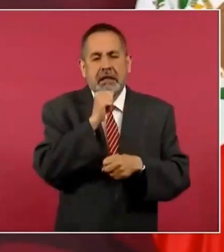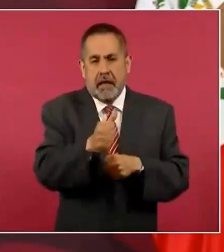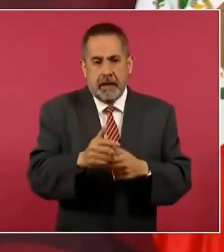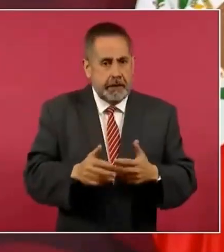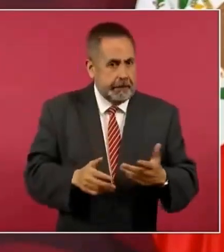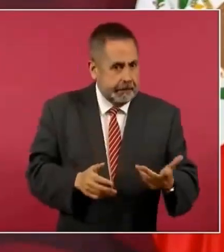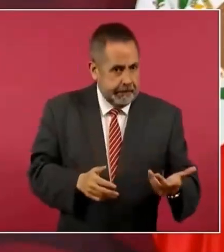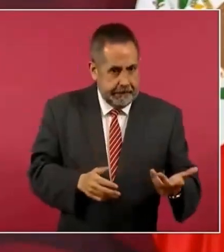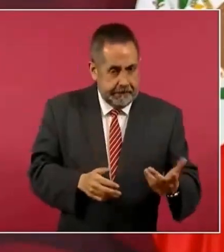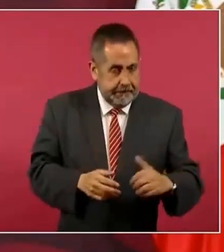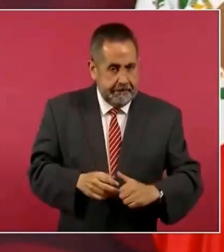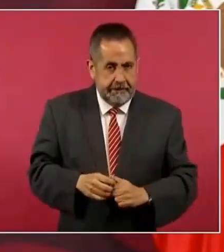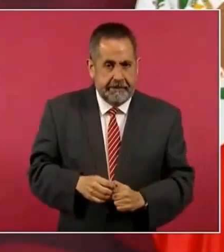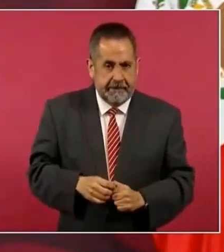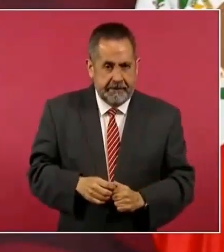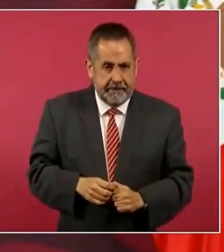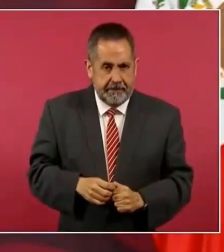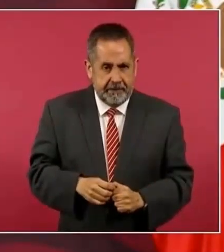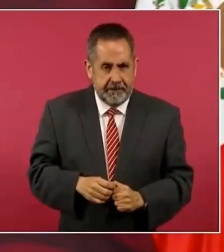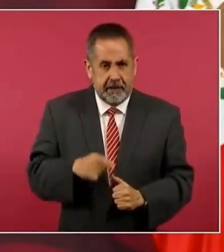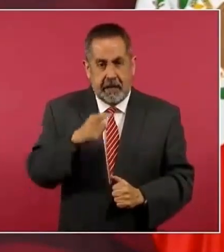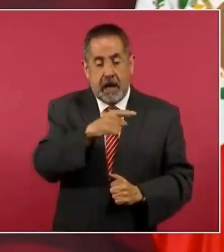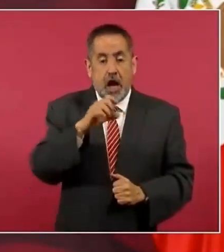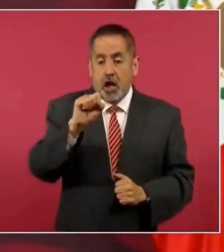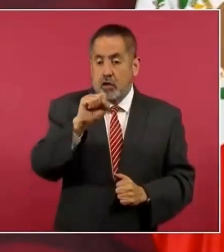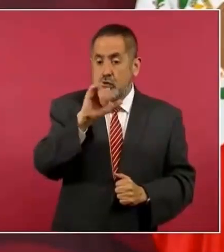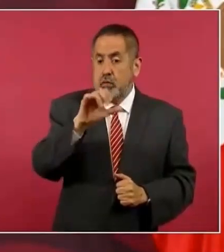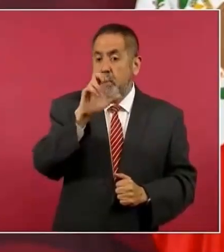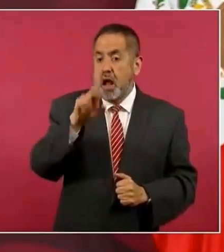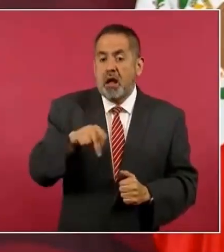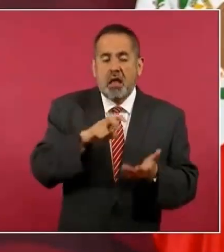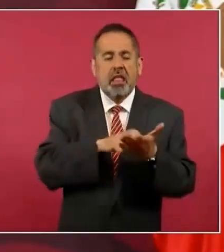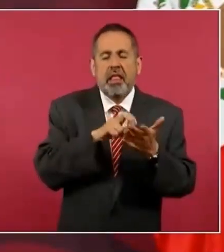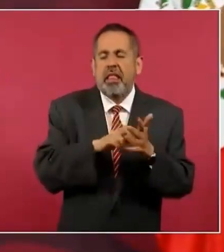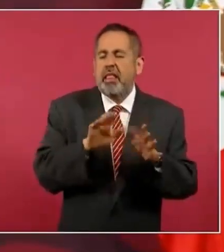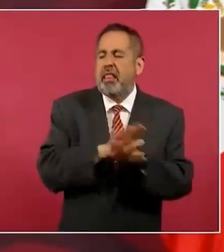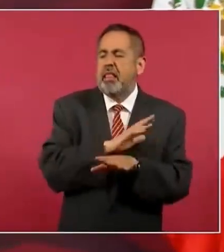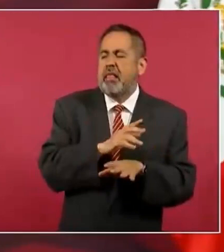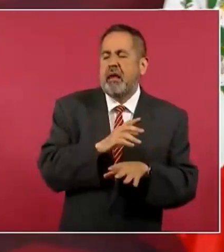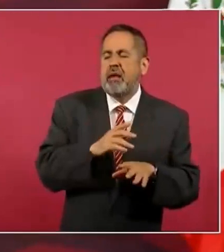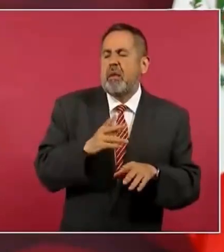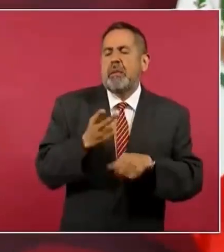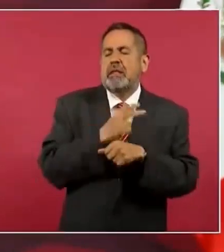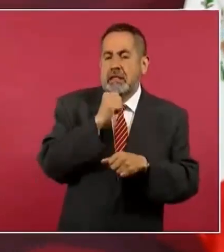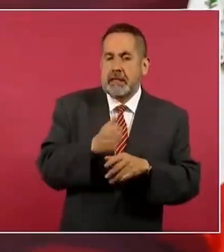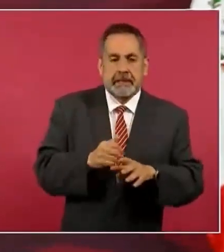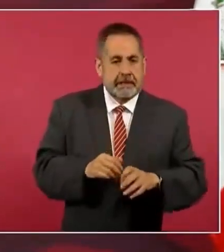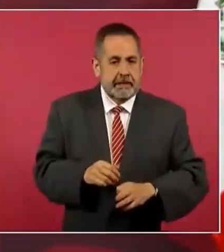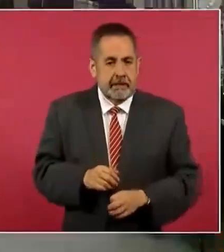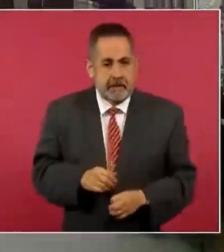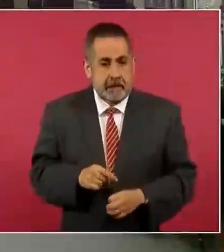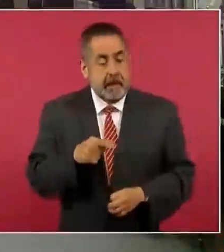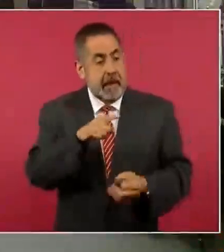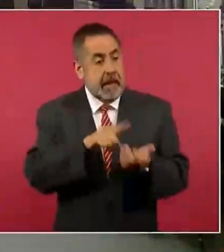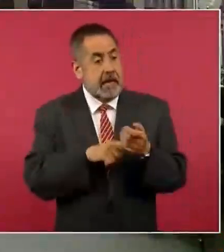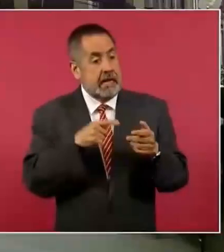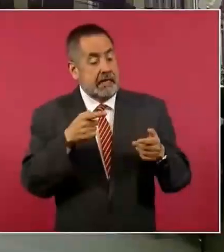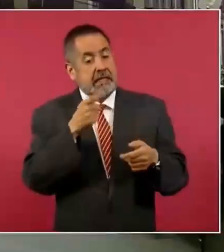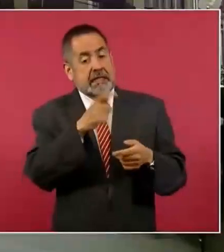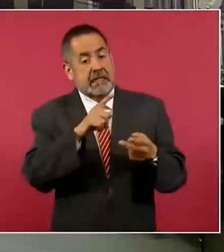la Suprema Corte de Justicia. Y ahí la maestra,